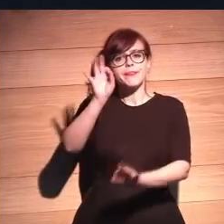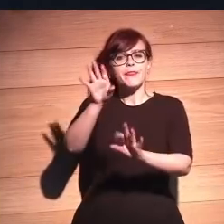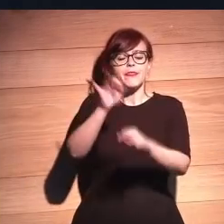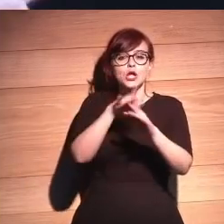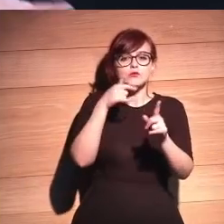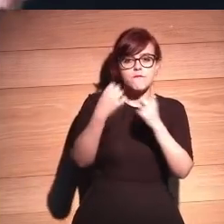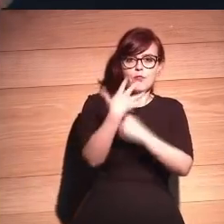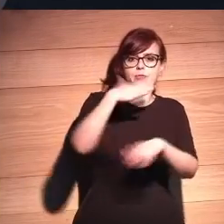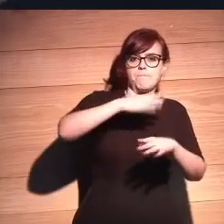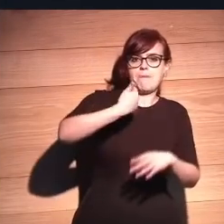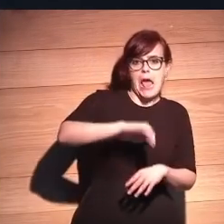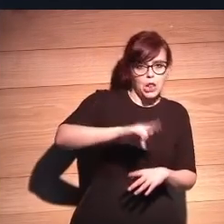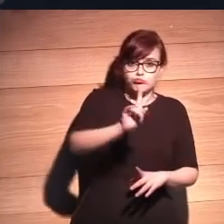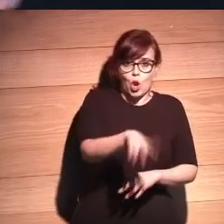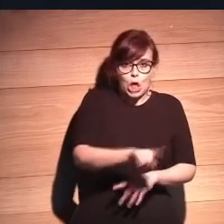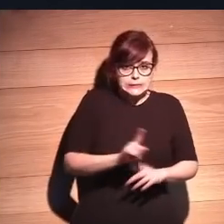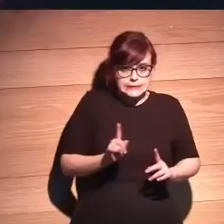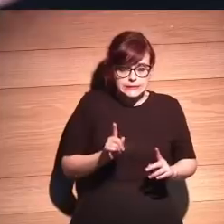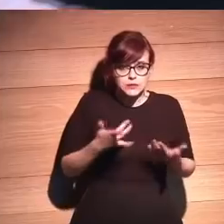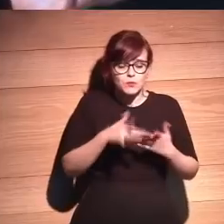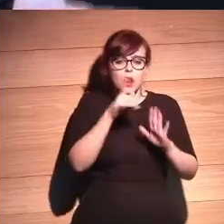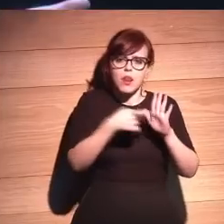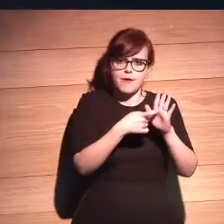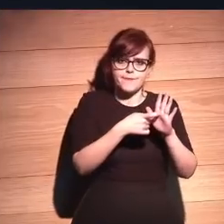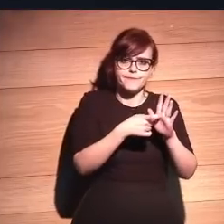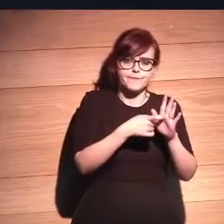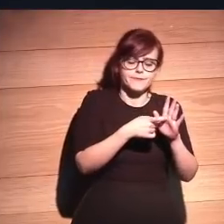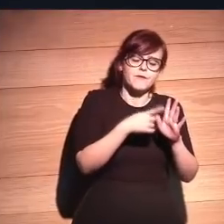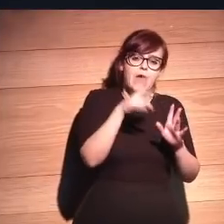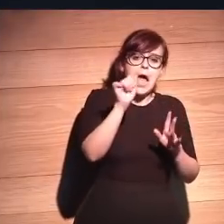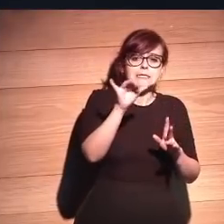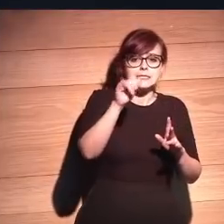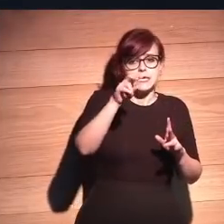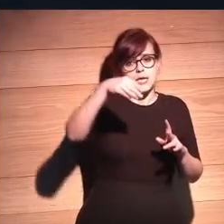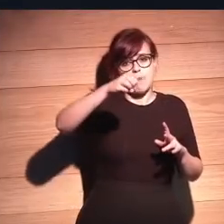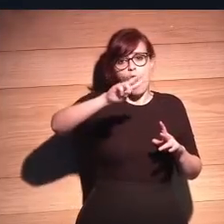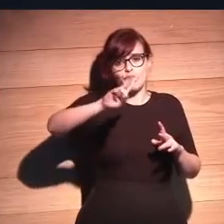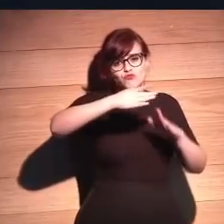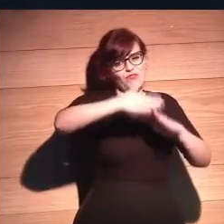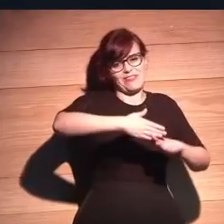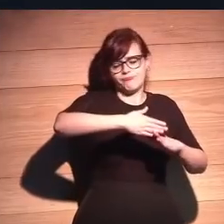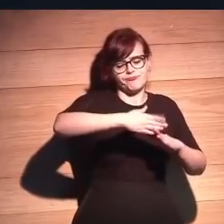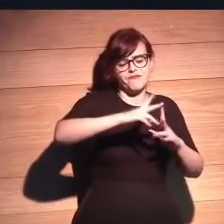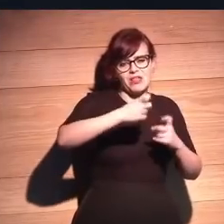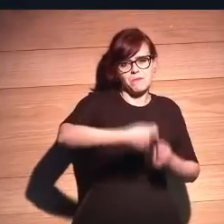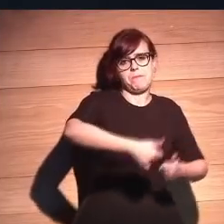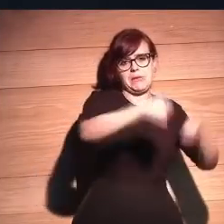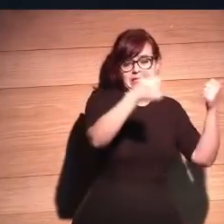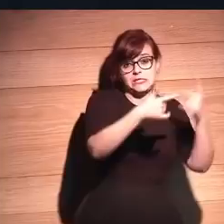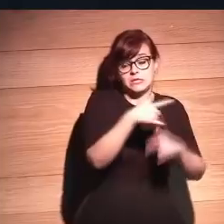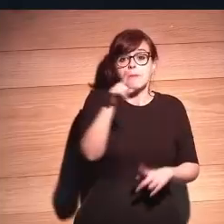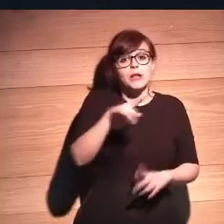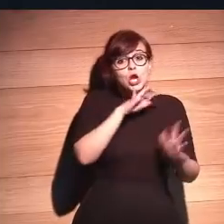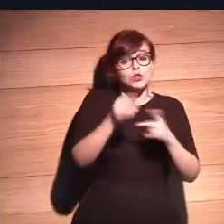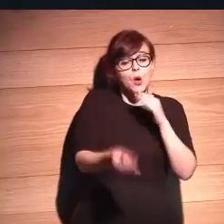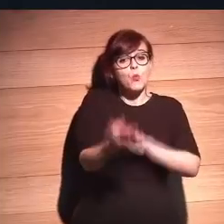hacia el mal, van a tener que decidir hacia otras y va a hacer falta leyes muy diferentes a las de Asimov. Ya empieza a ver la gran noticia y buena